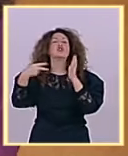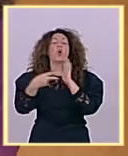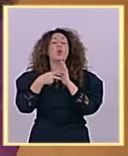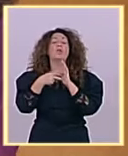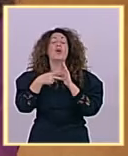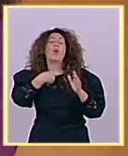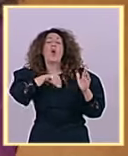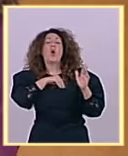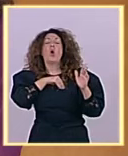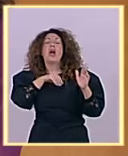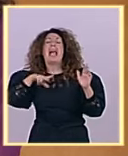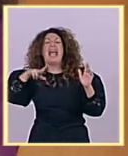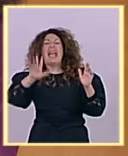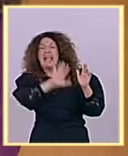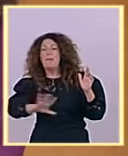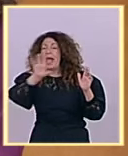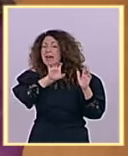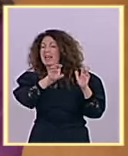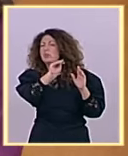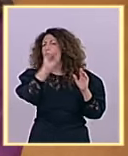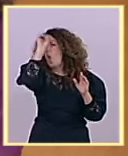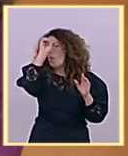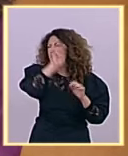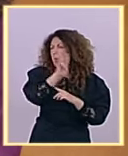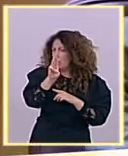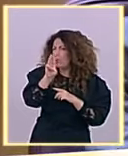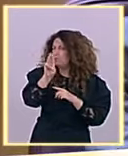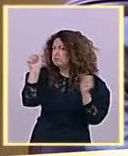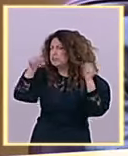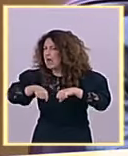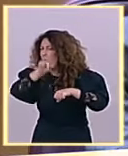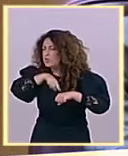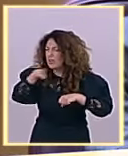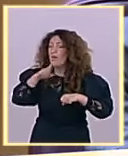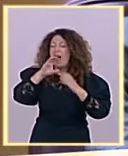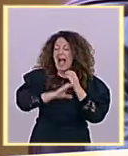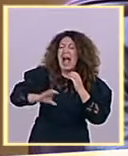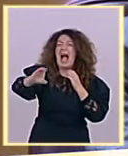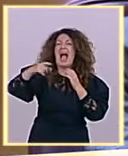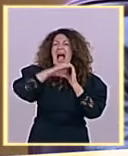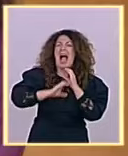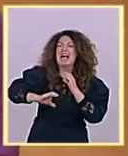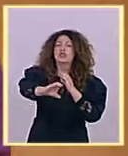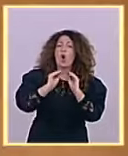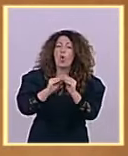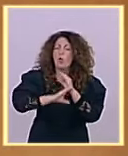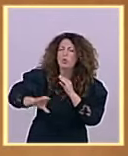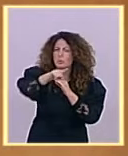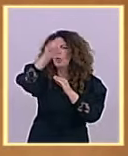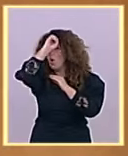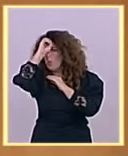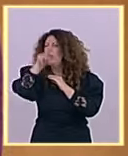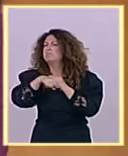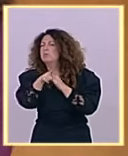¿Está usted de acuerdo o no con el gasoducto? ¿Qué posición tienen ustedes respecto a esta cuestión? Muy bien. Con respecto a la conexión entre